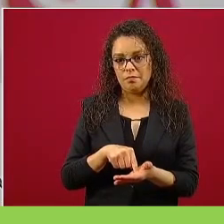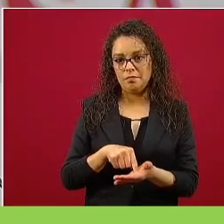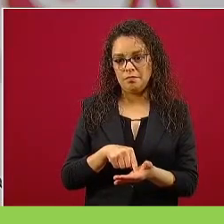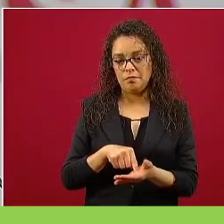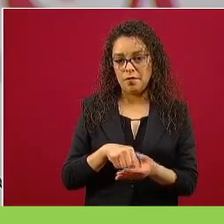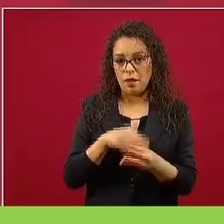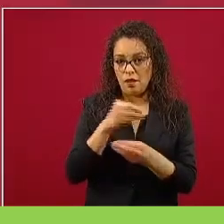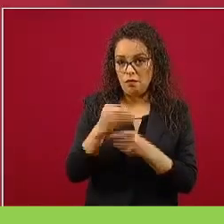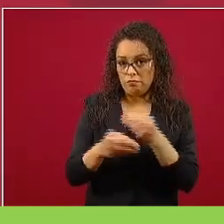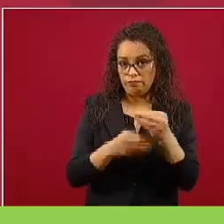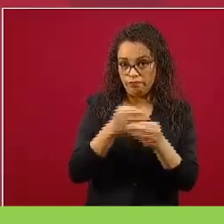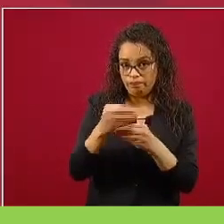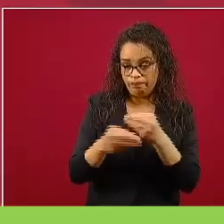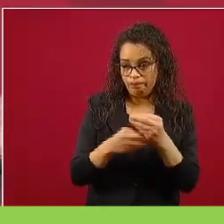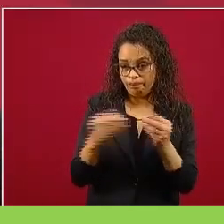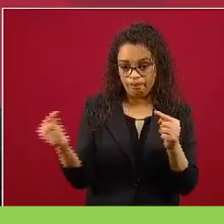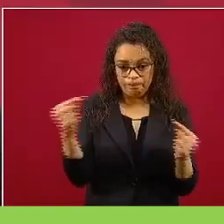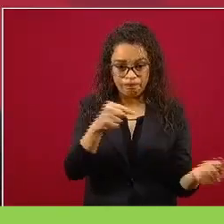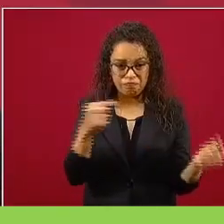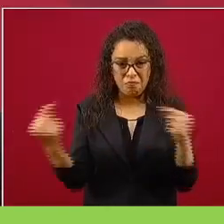de posturas.